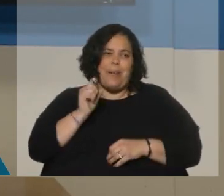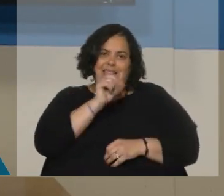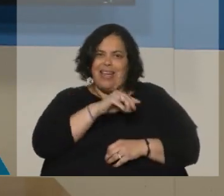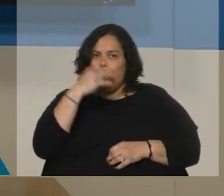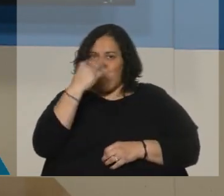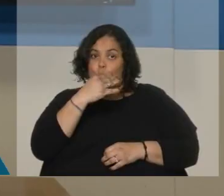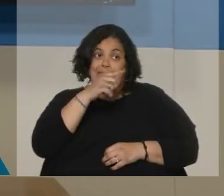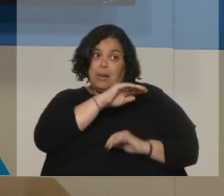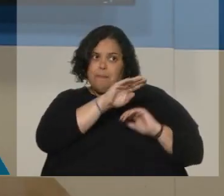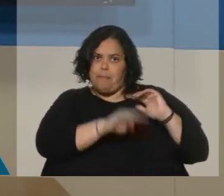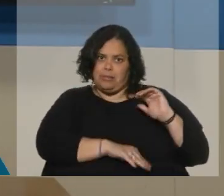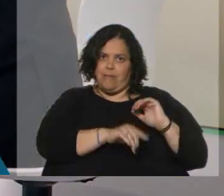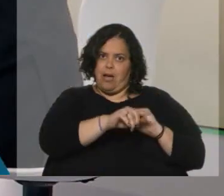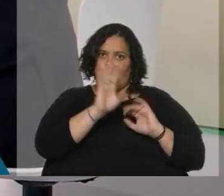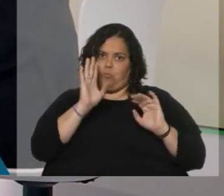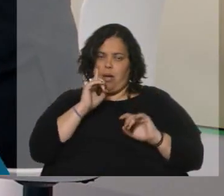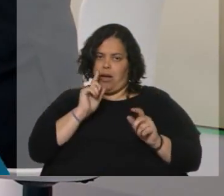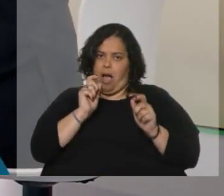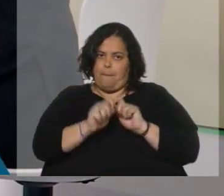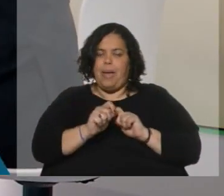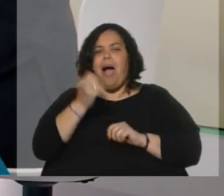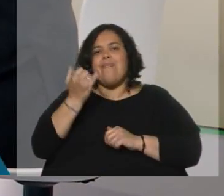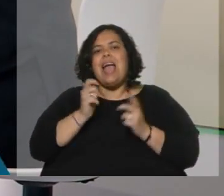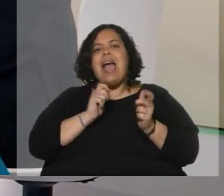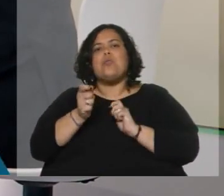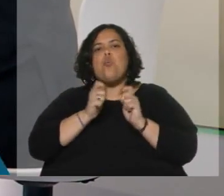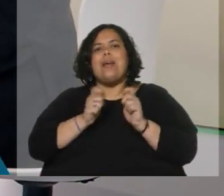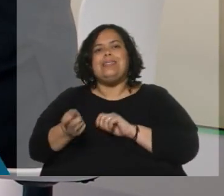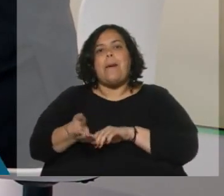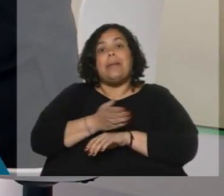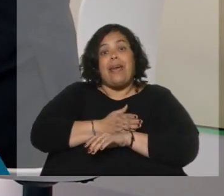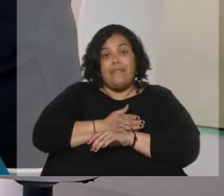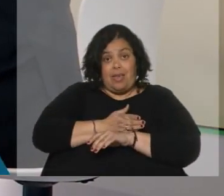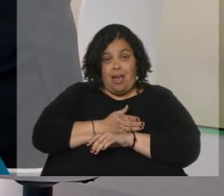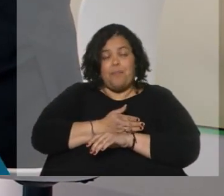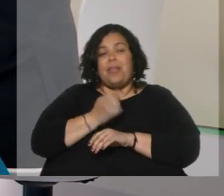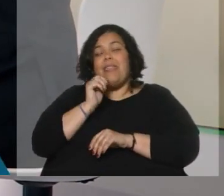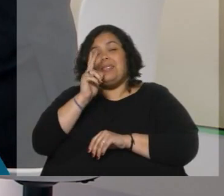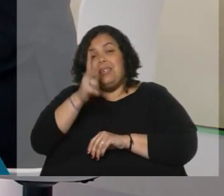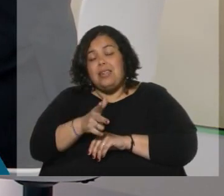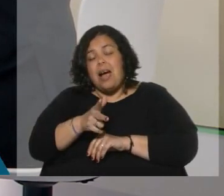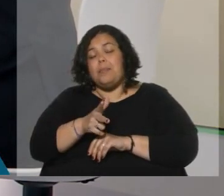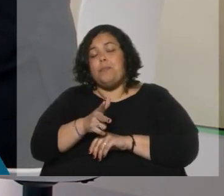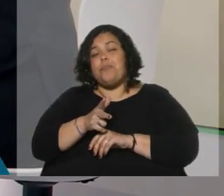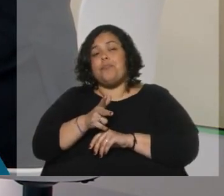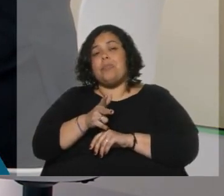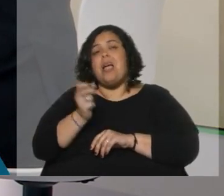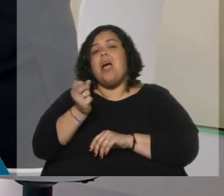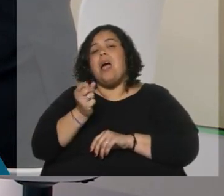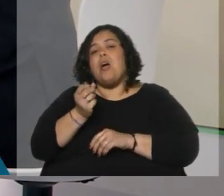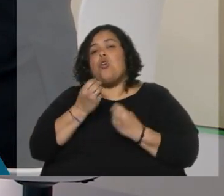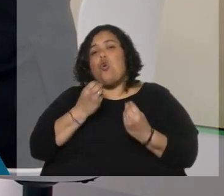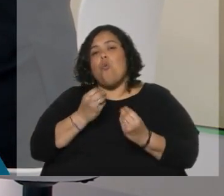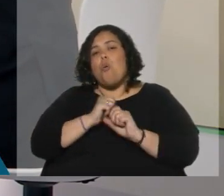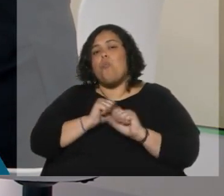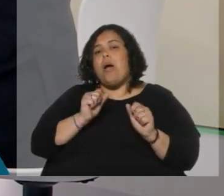que es la que quedó más atrás. Había una encuesta previa, tenemos que cerrar, que hablaba de cuánto podía mover la